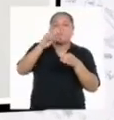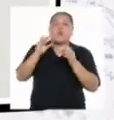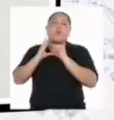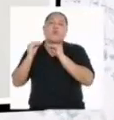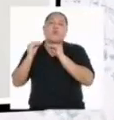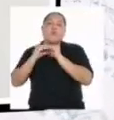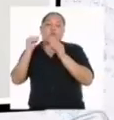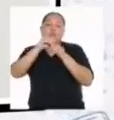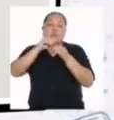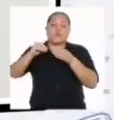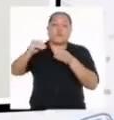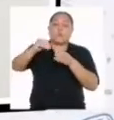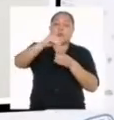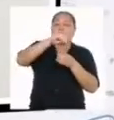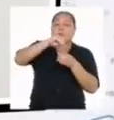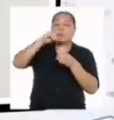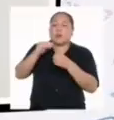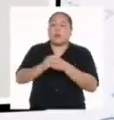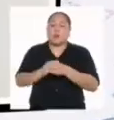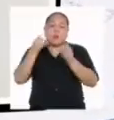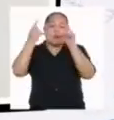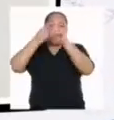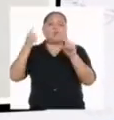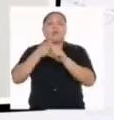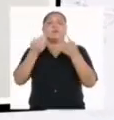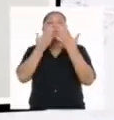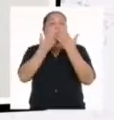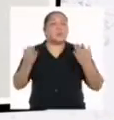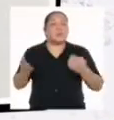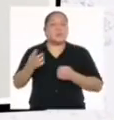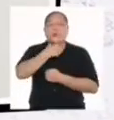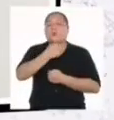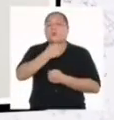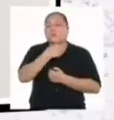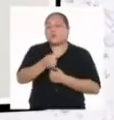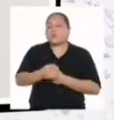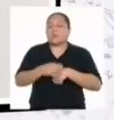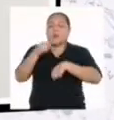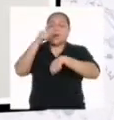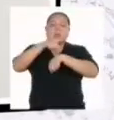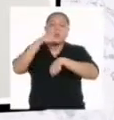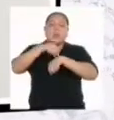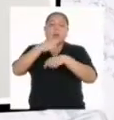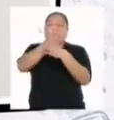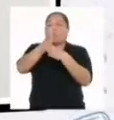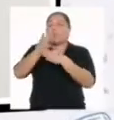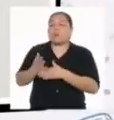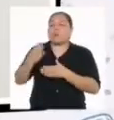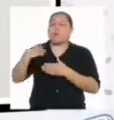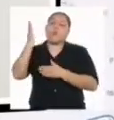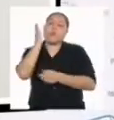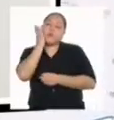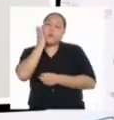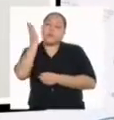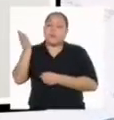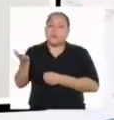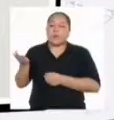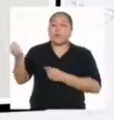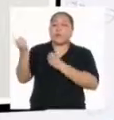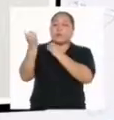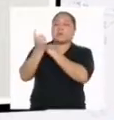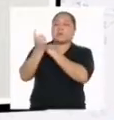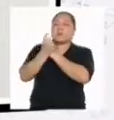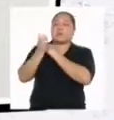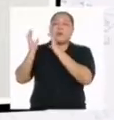frutas Frutillas Y más cosas Me encanta pasar mucho de cinco con mi mamá Porque ella me